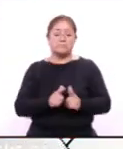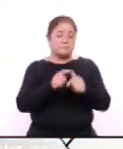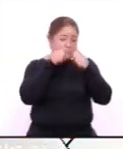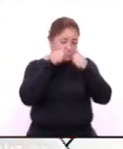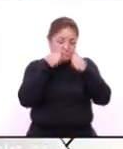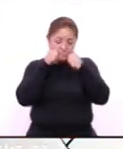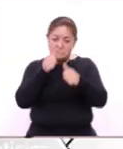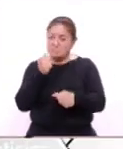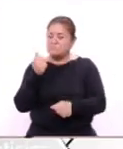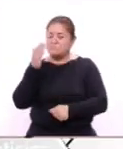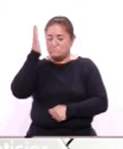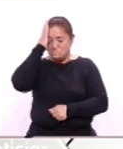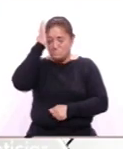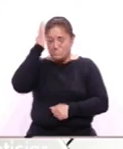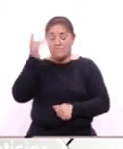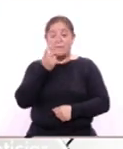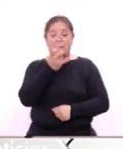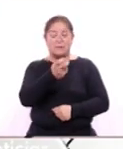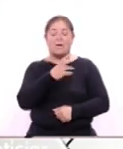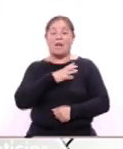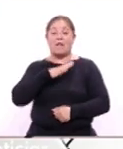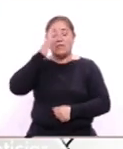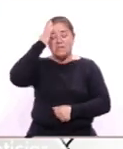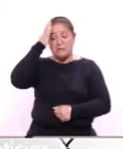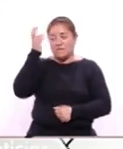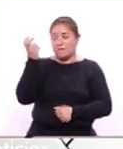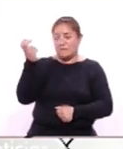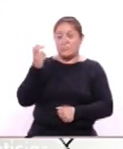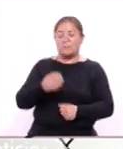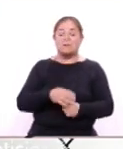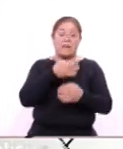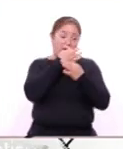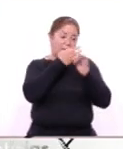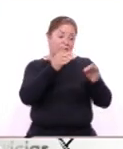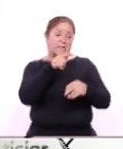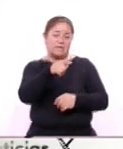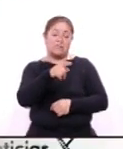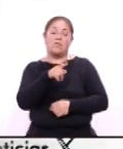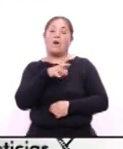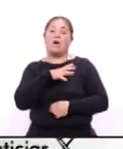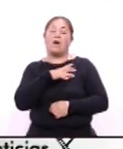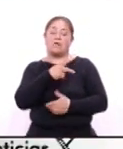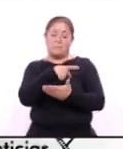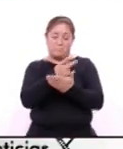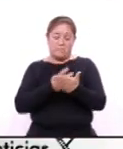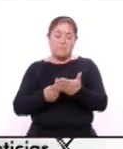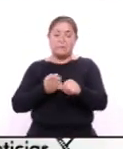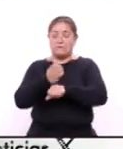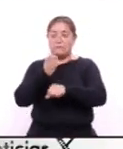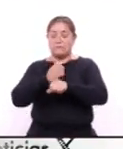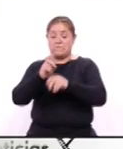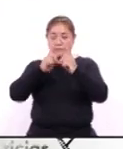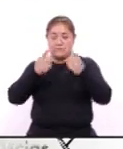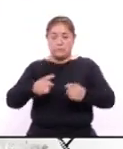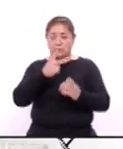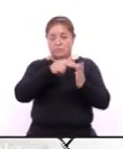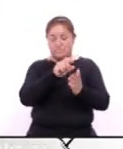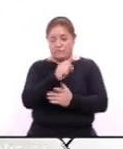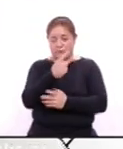prioritaria en el evento la titular del Ejecutivo resaltó que desde la concepción del Plan Estatal de Desarrollo 2021